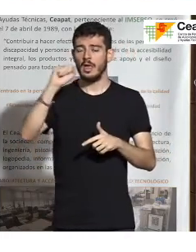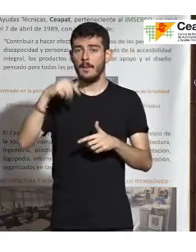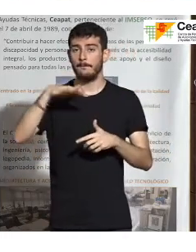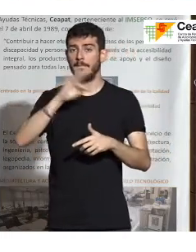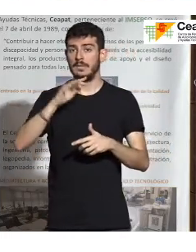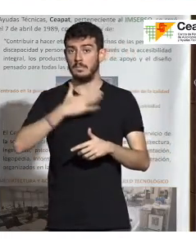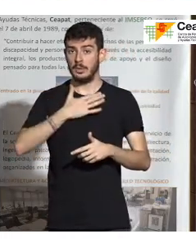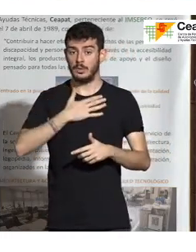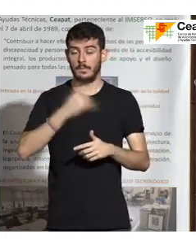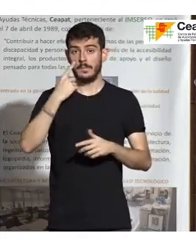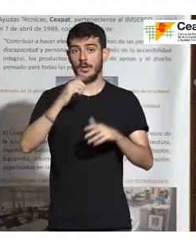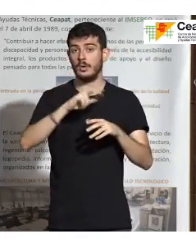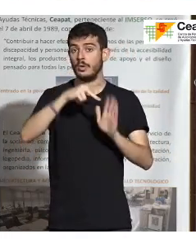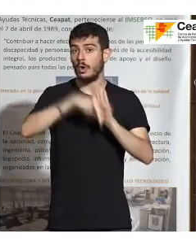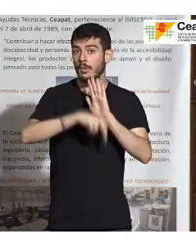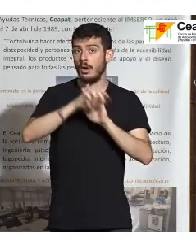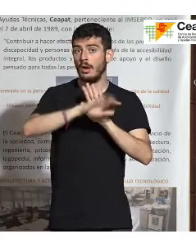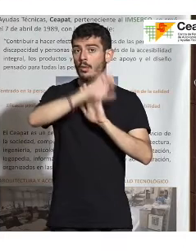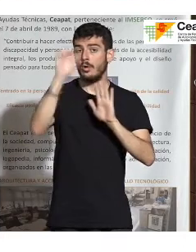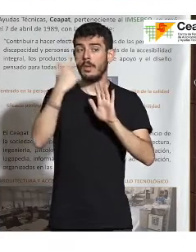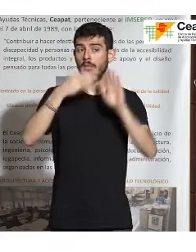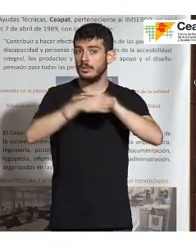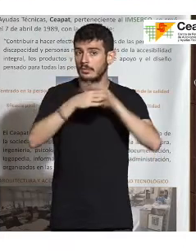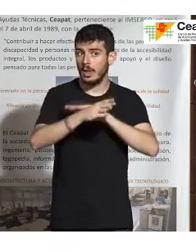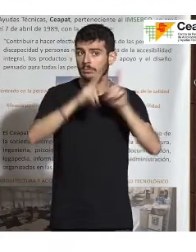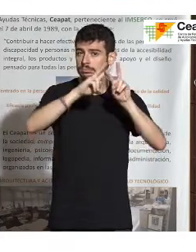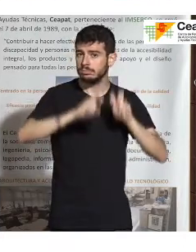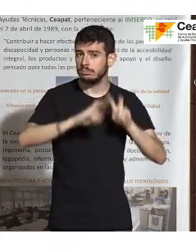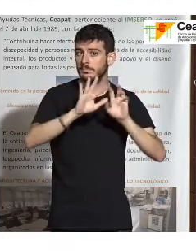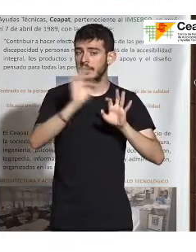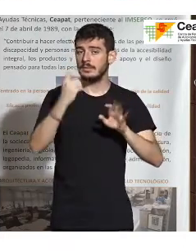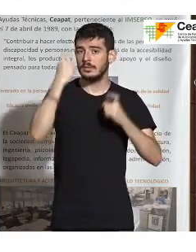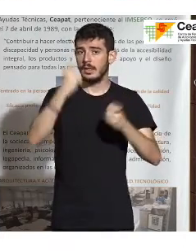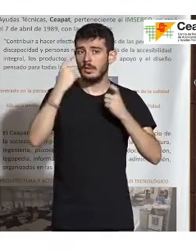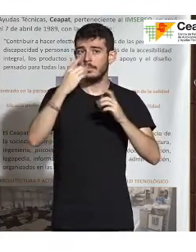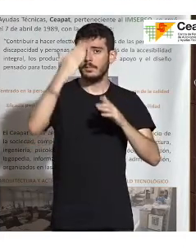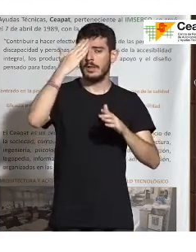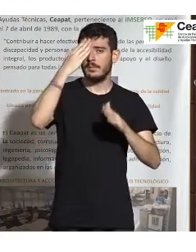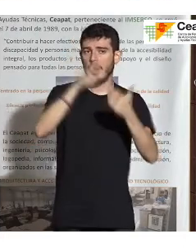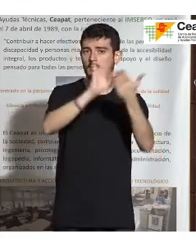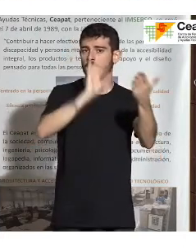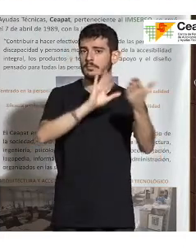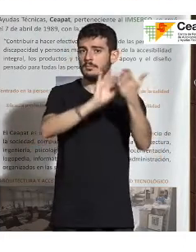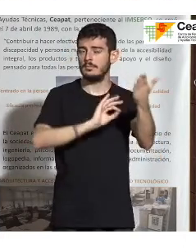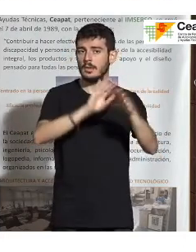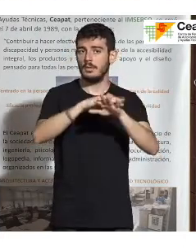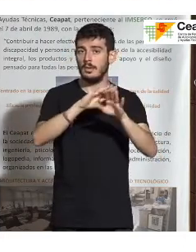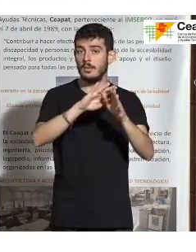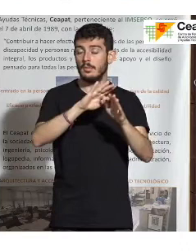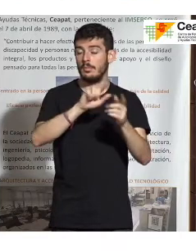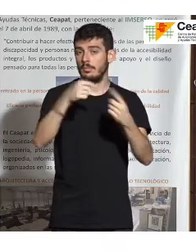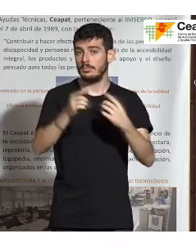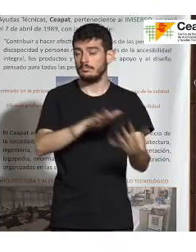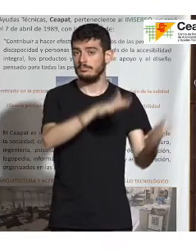analizando la norma europea de accesibilidad y tratando de extraer los principios que son accesibles, que son aplicables a un